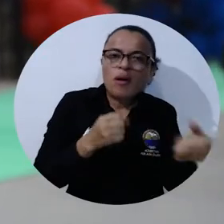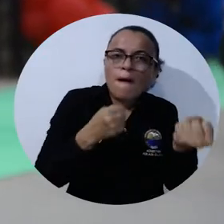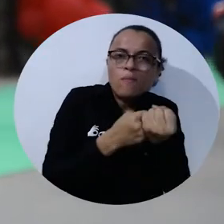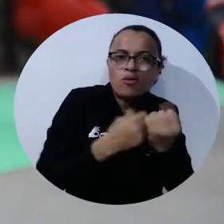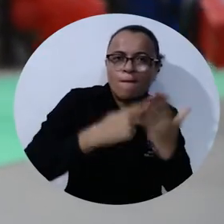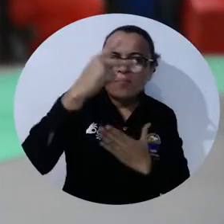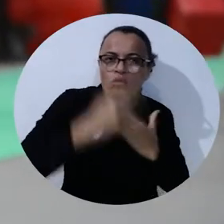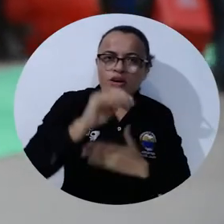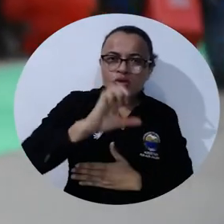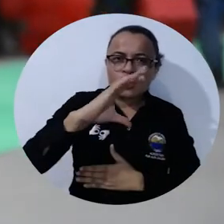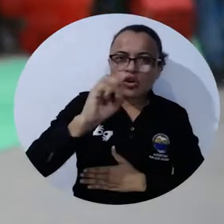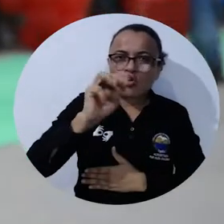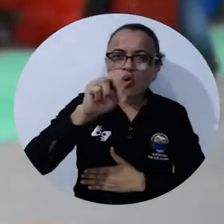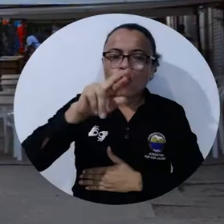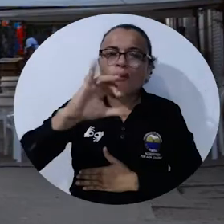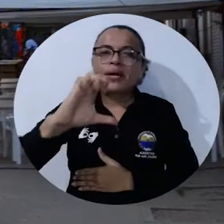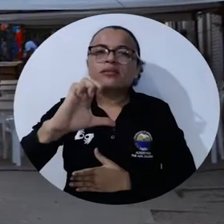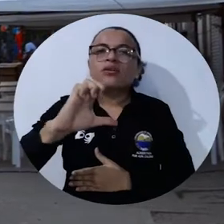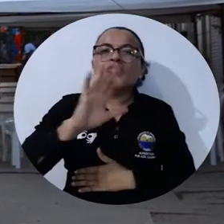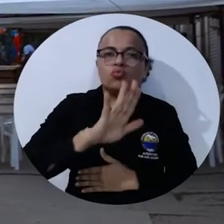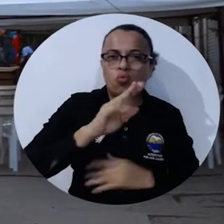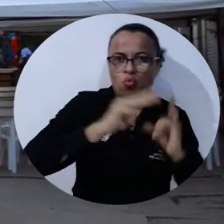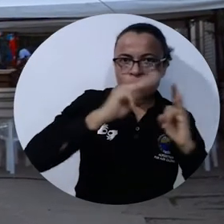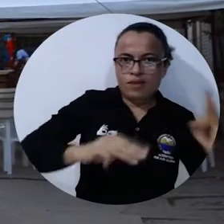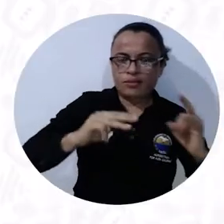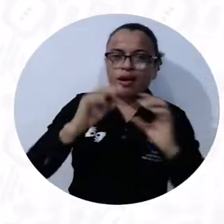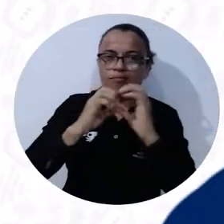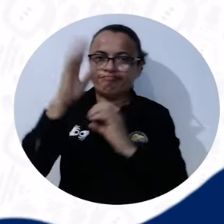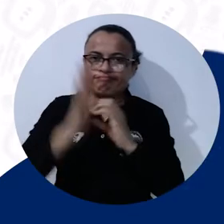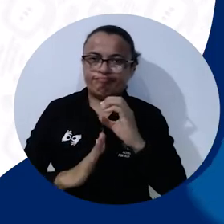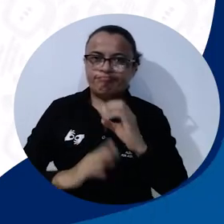del proyecto e-commerce de la Universidad del Magdalena y la Cámara de Comercio.